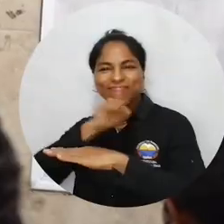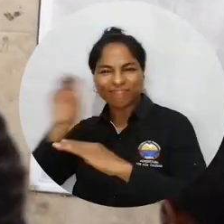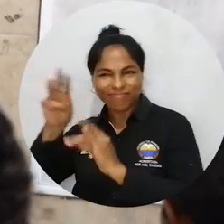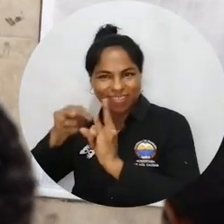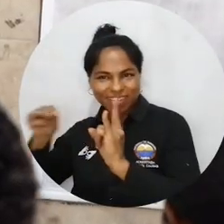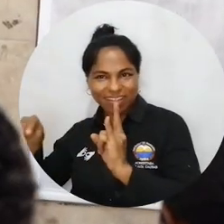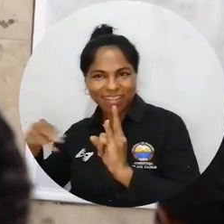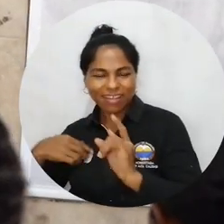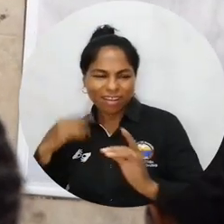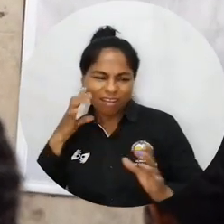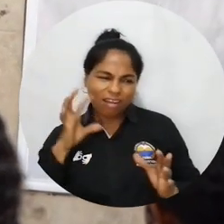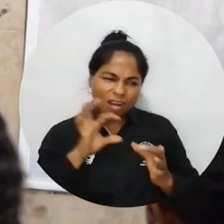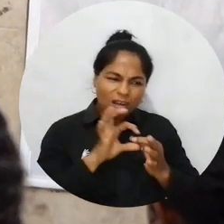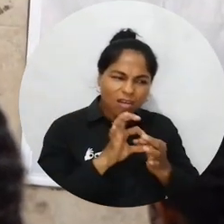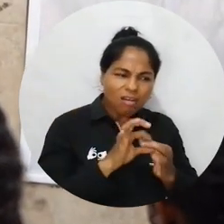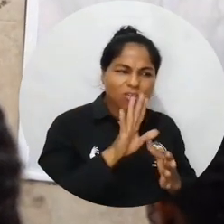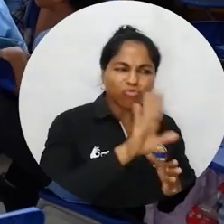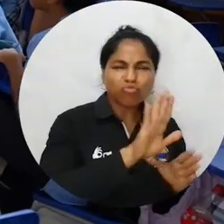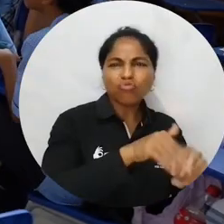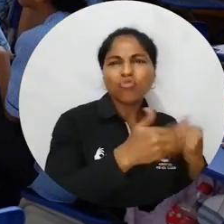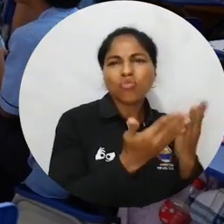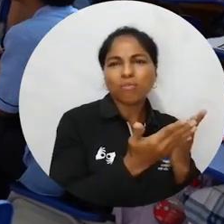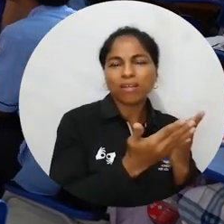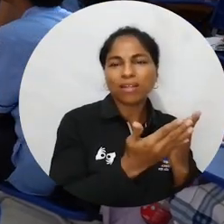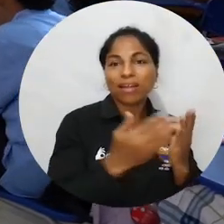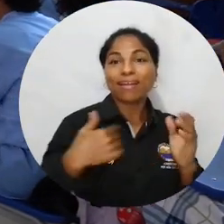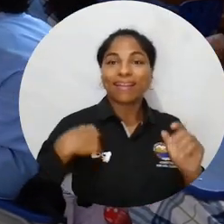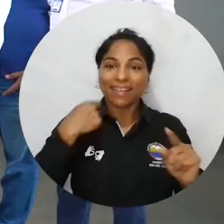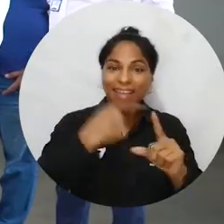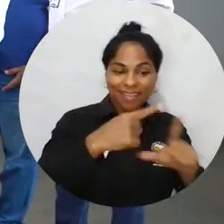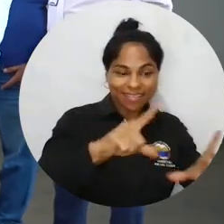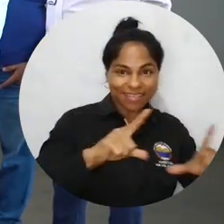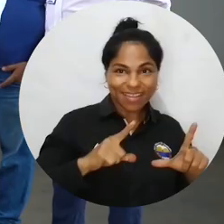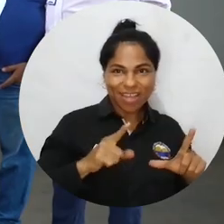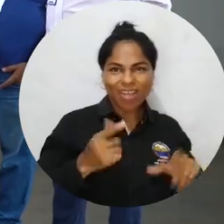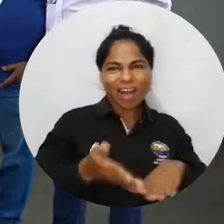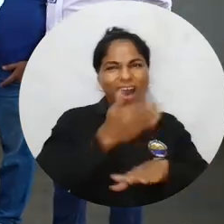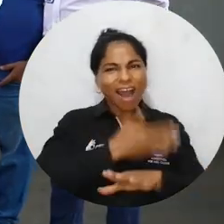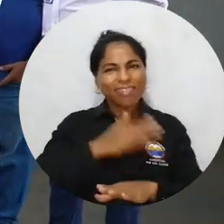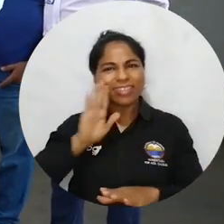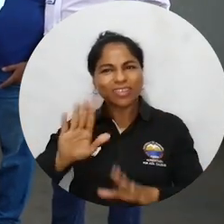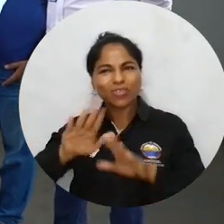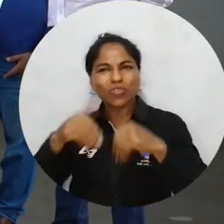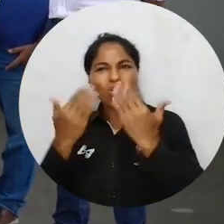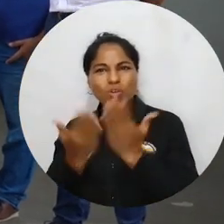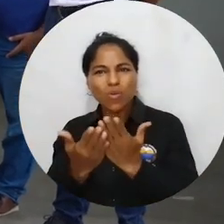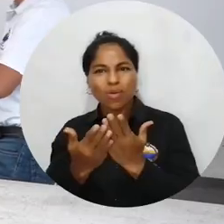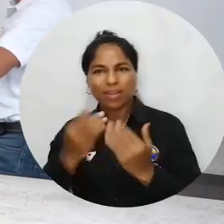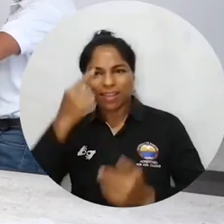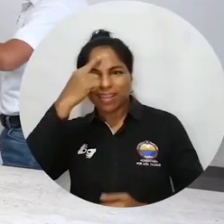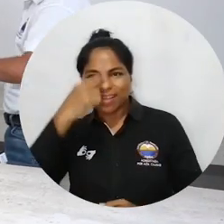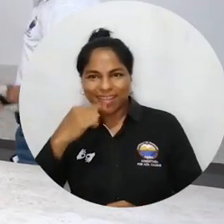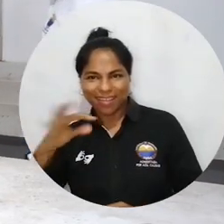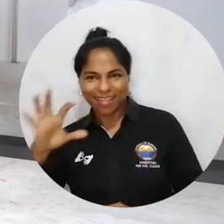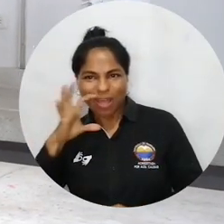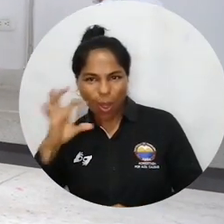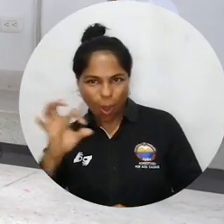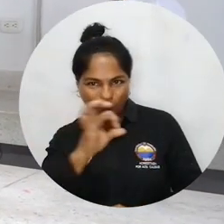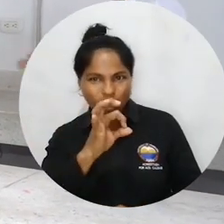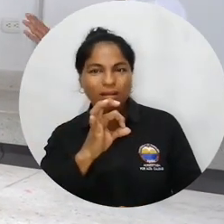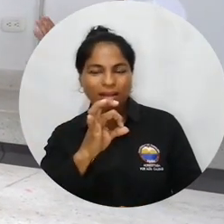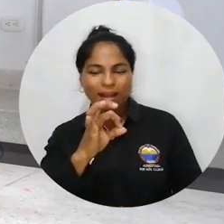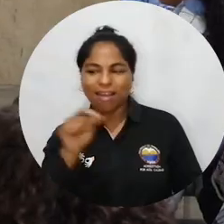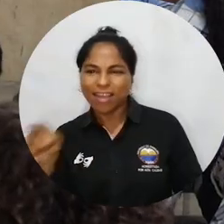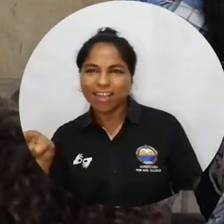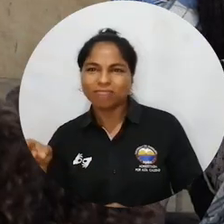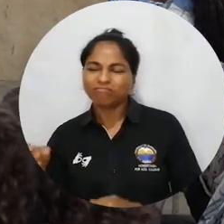saldrá del corazón del doctor Pablo Vera Salazar, rector de Unimagdalena, quien en calidad de graduado, siendo entonces la Escuela Normal para Varones de